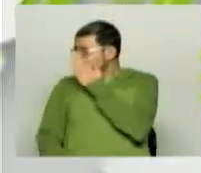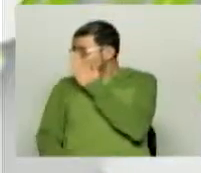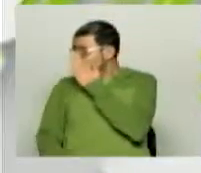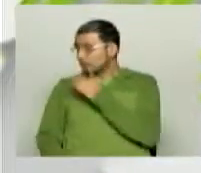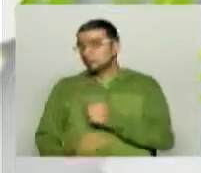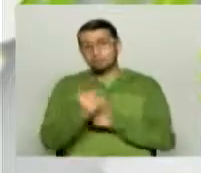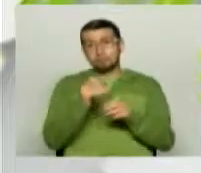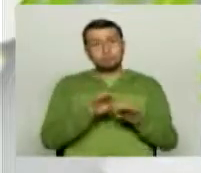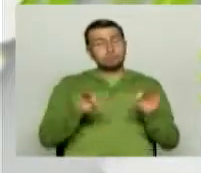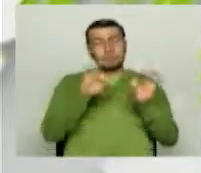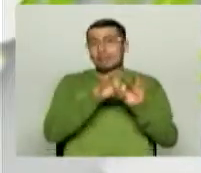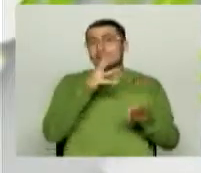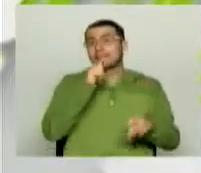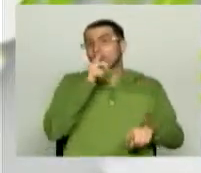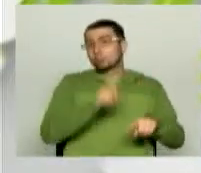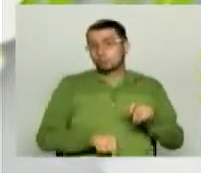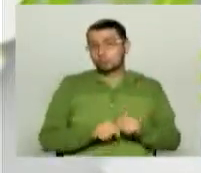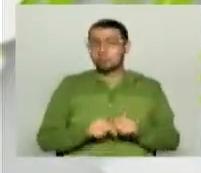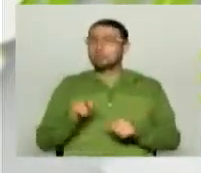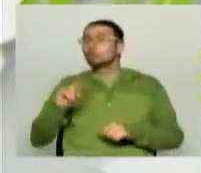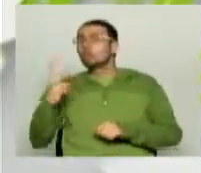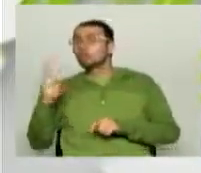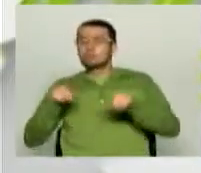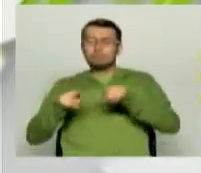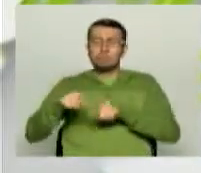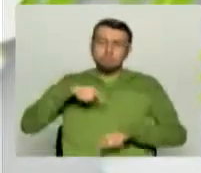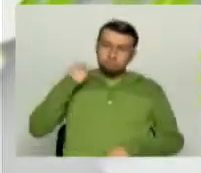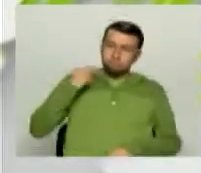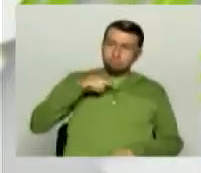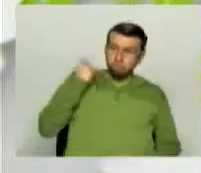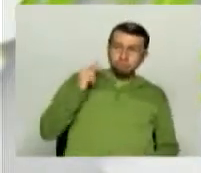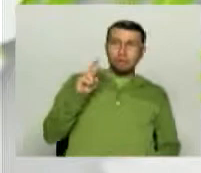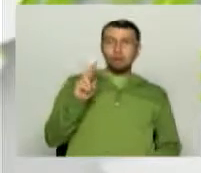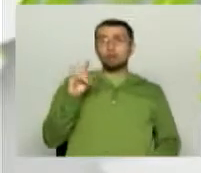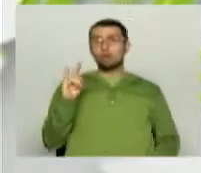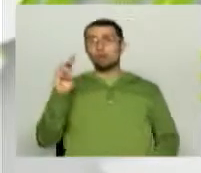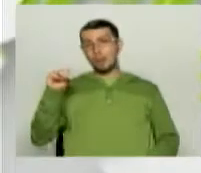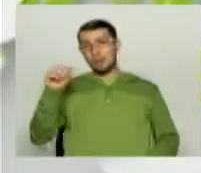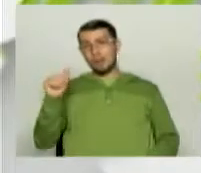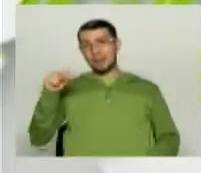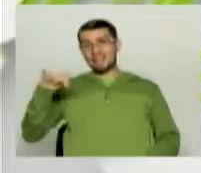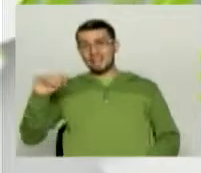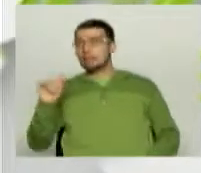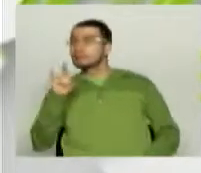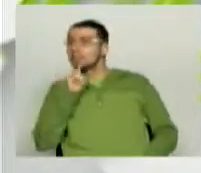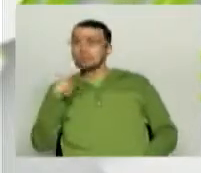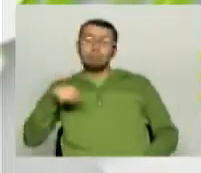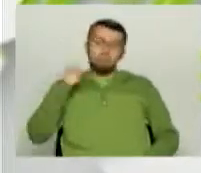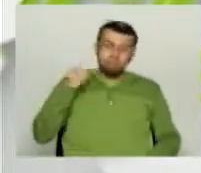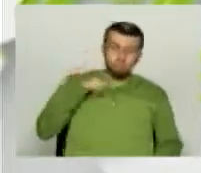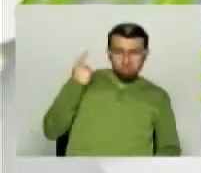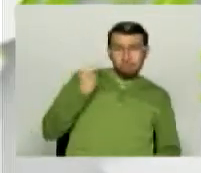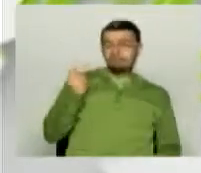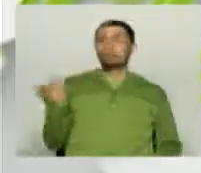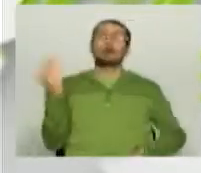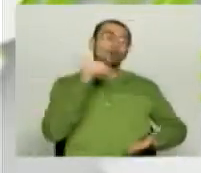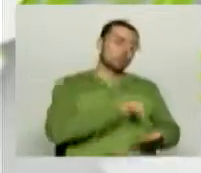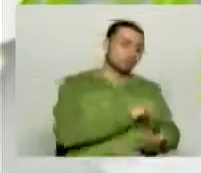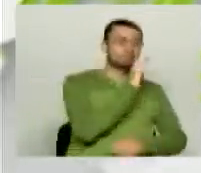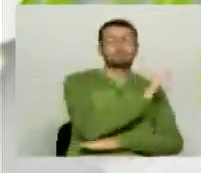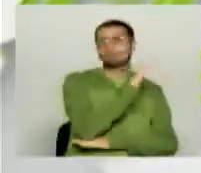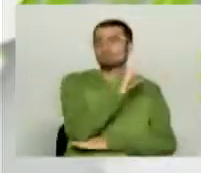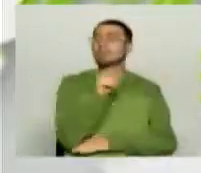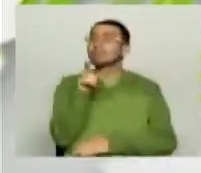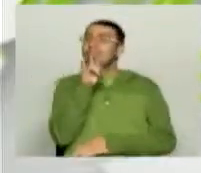y dos derrotas ante Rumania y Estados Unidos nos dieron el tiquete de regreso. Precisamente en el partido contra Estados Unidos,